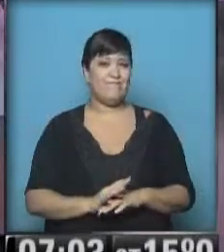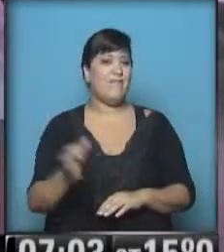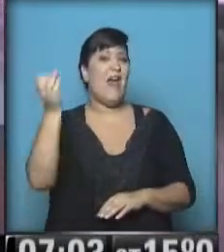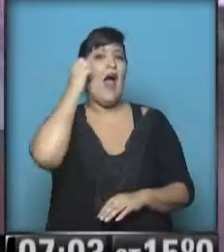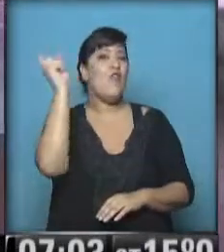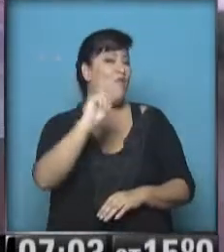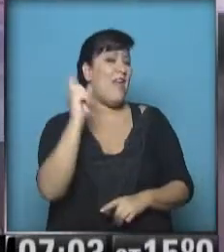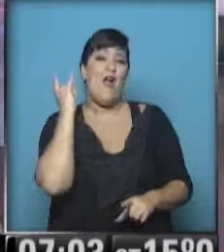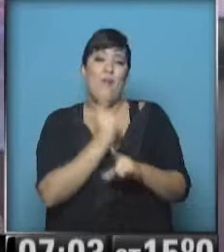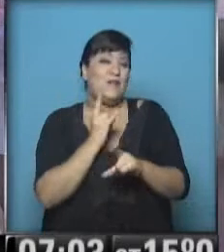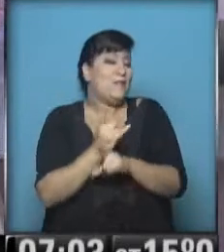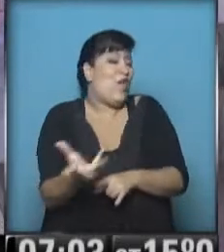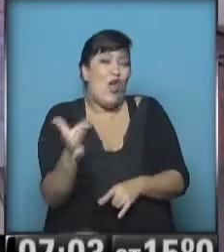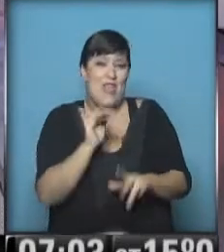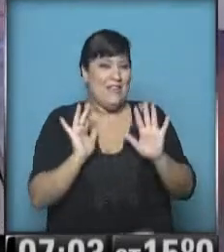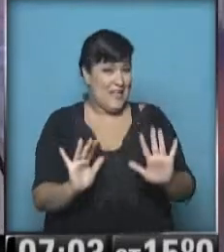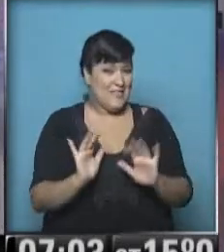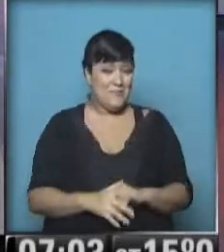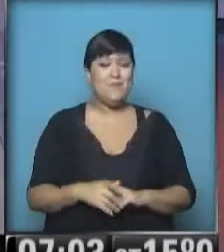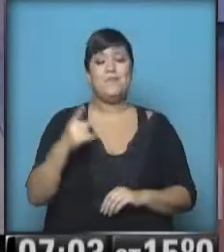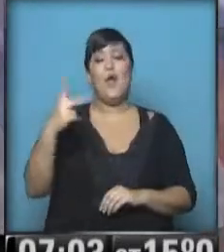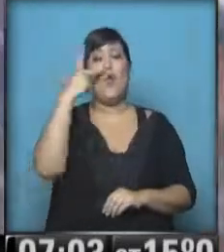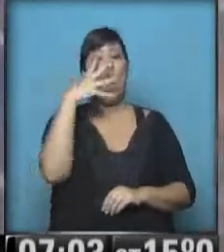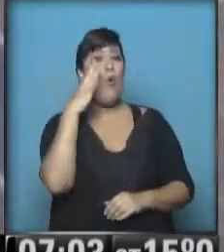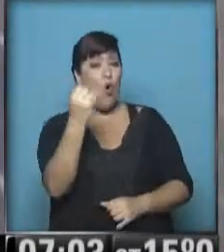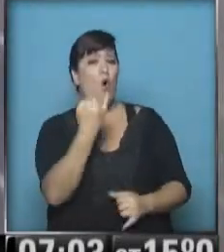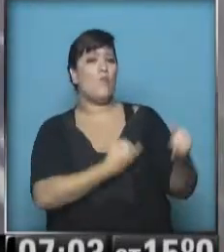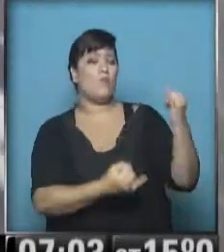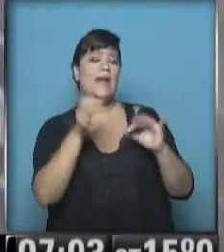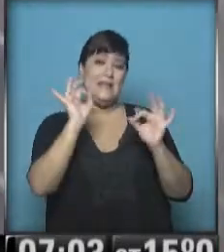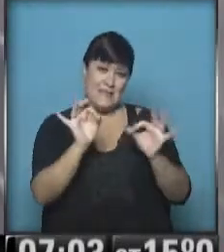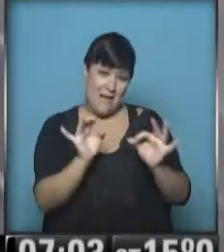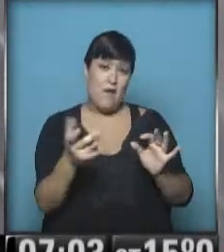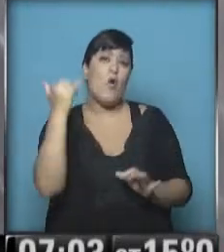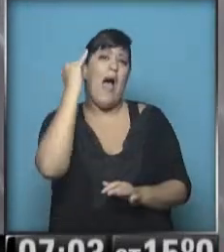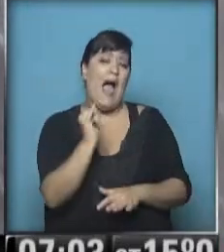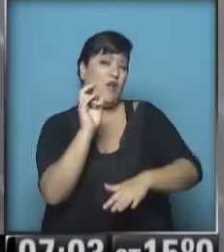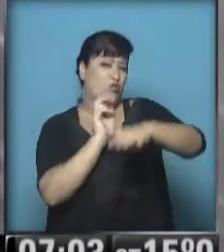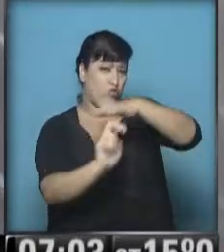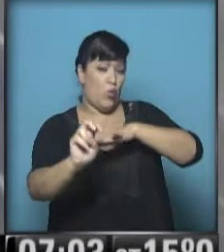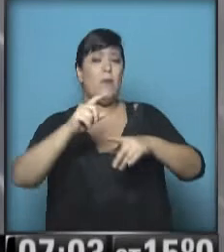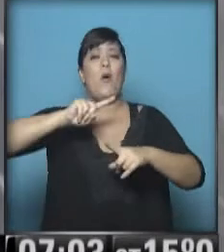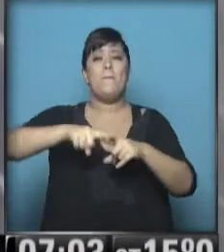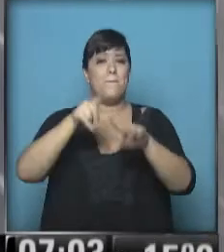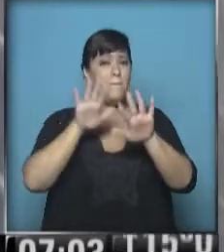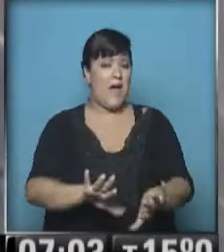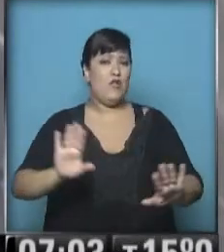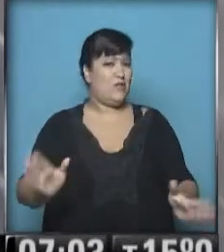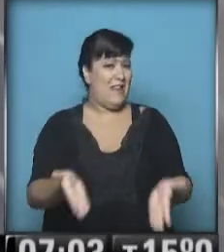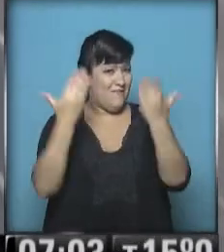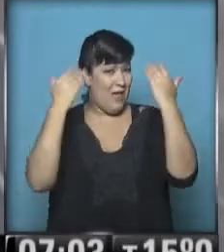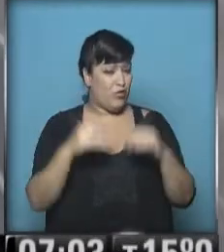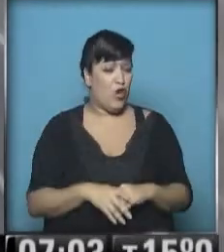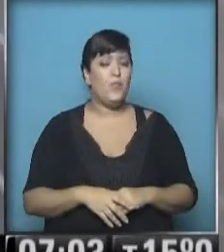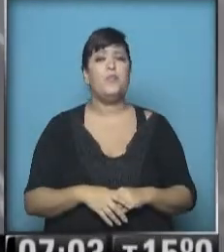siempre, como debe ser cada día. Bueno, a ver, Hugo Palamara está con nosotros. Sabemos que hay subte porque se levantó la medida de fuerza programada para el día